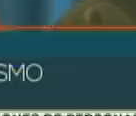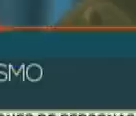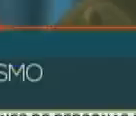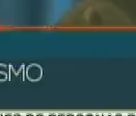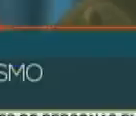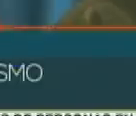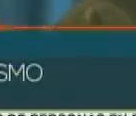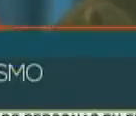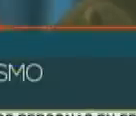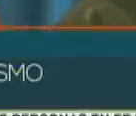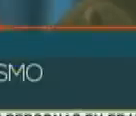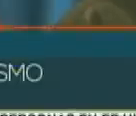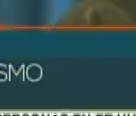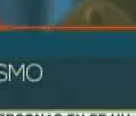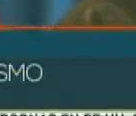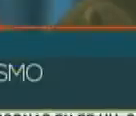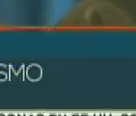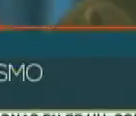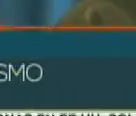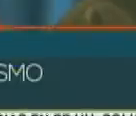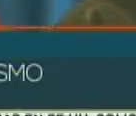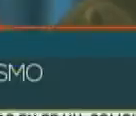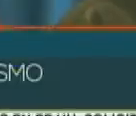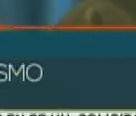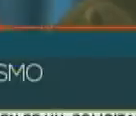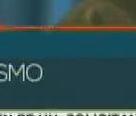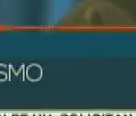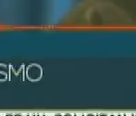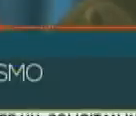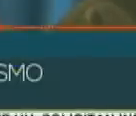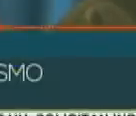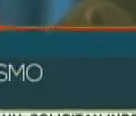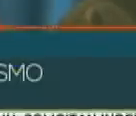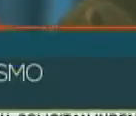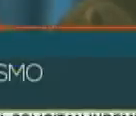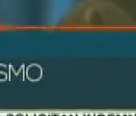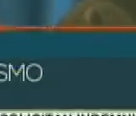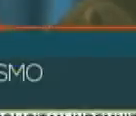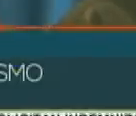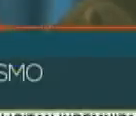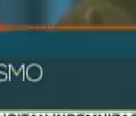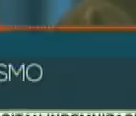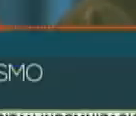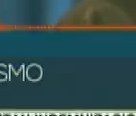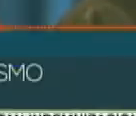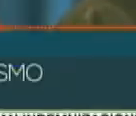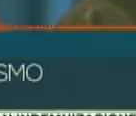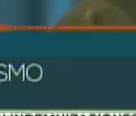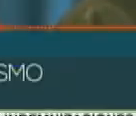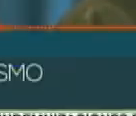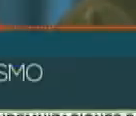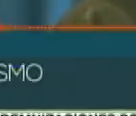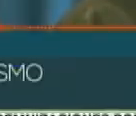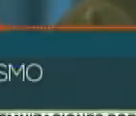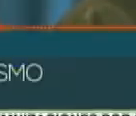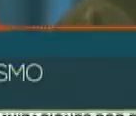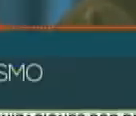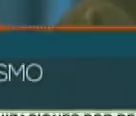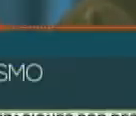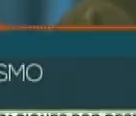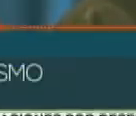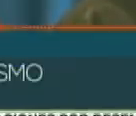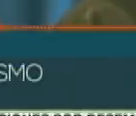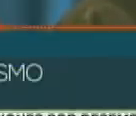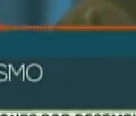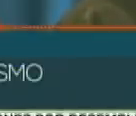fraternidad que caracteriza la relación de Rusia y Venezuela, con la sinceridad y la solidaridad que la